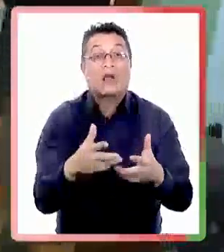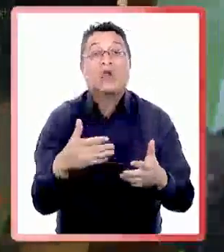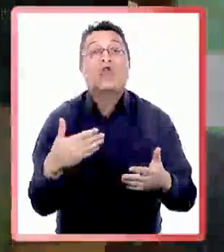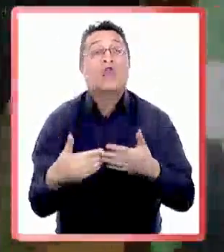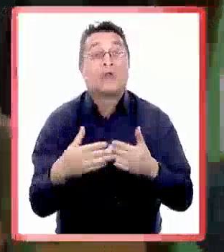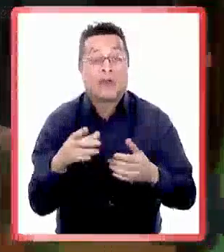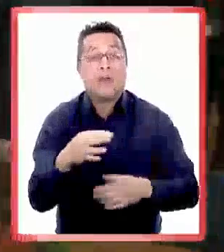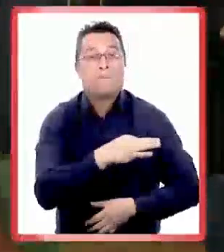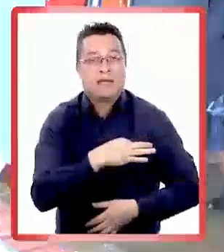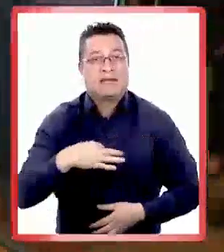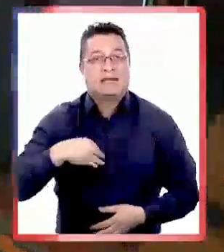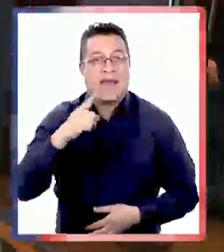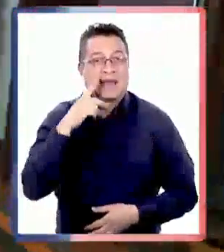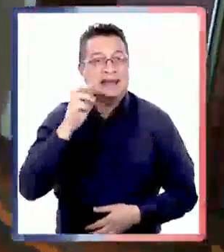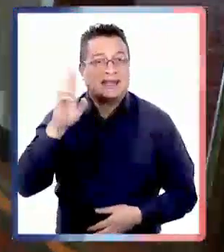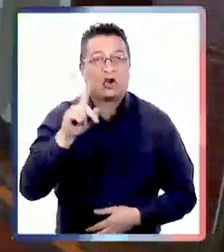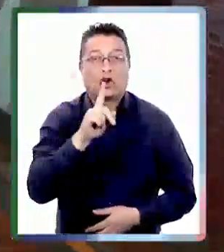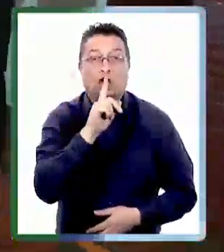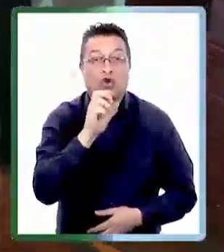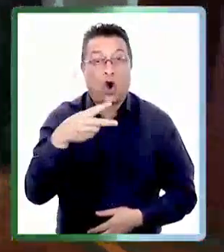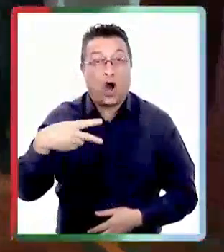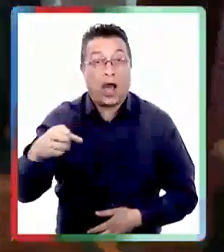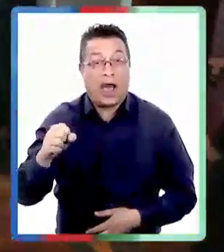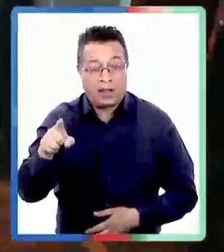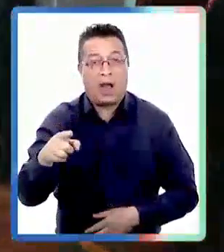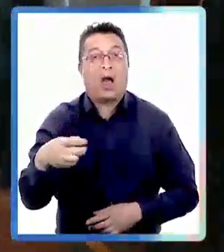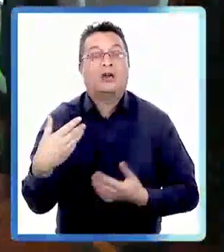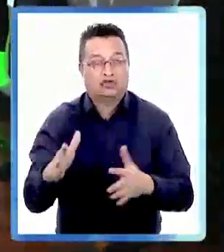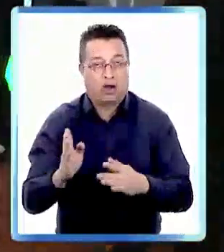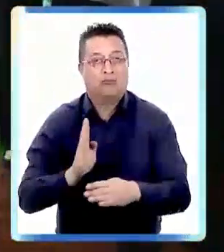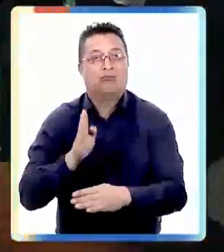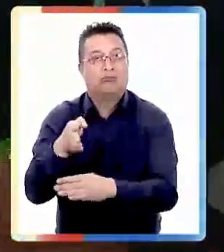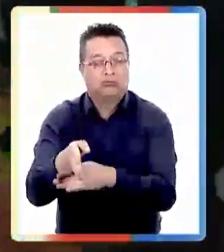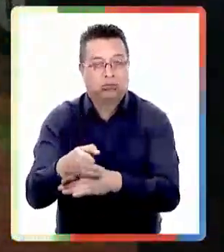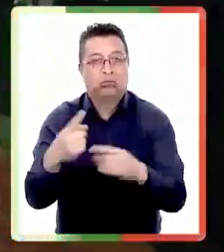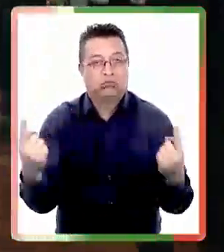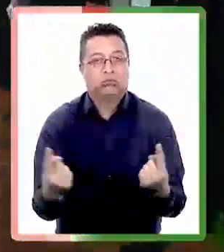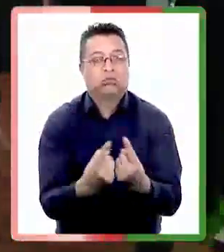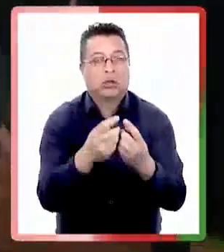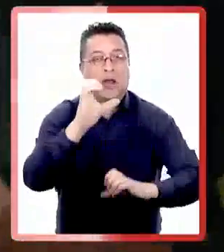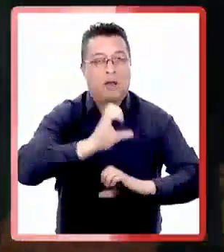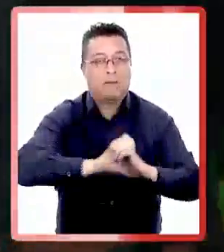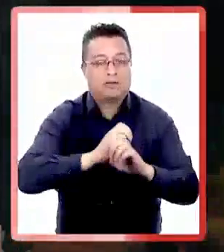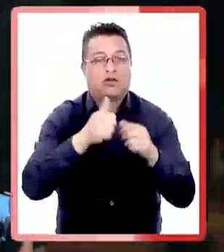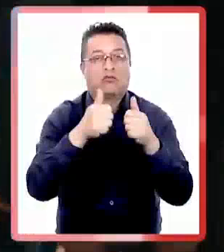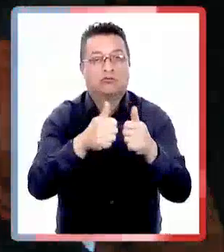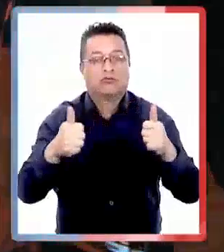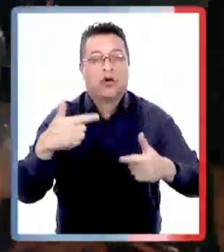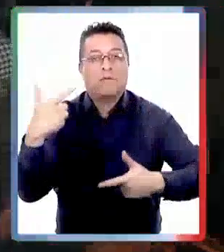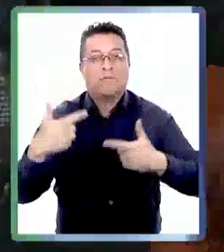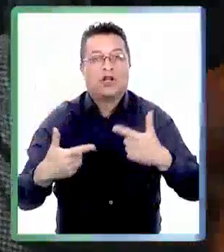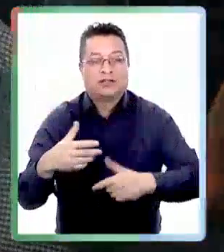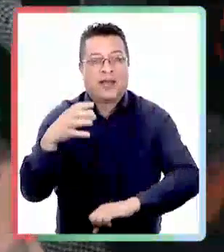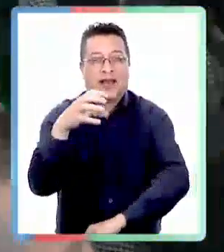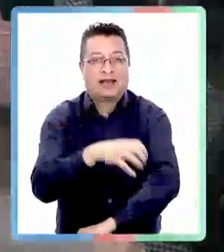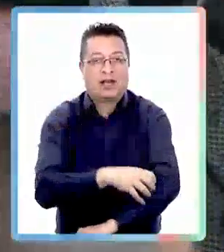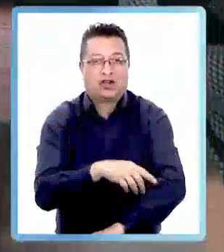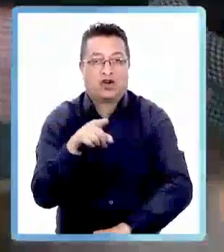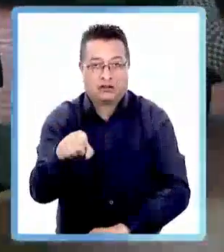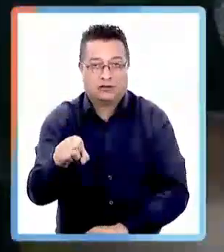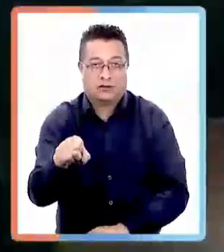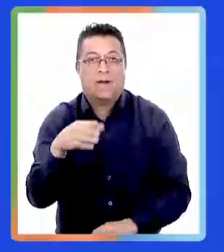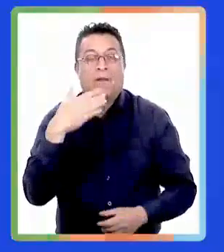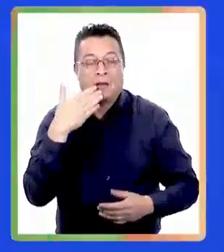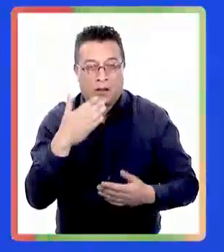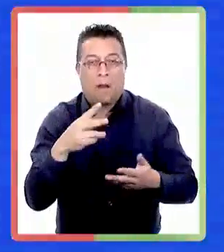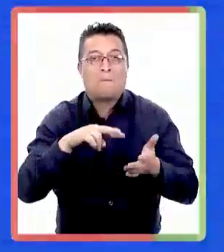atentado ocurrió cuando la ministra del interior Carolina Toá participaba de un encuentro con empresarios y autoridades políticas de